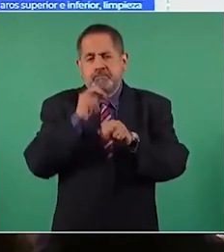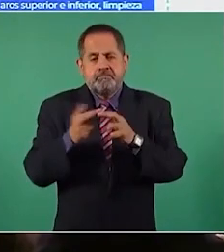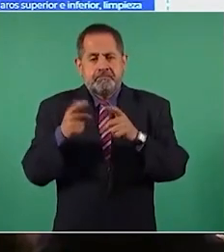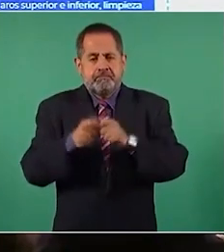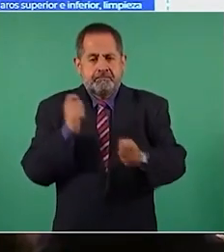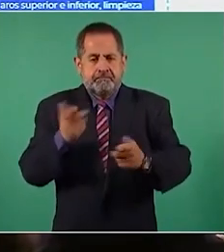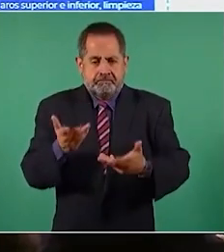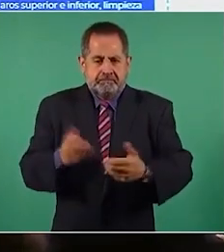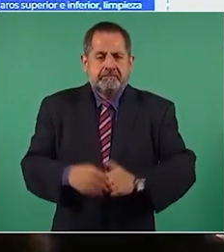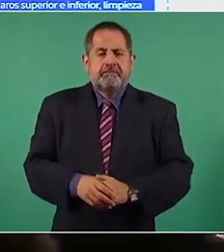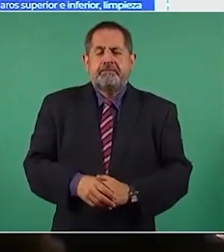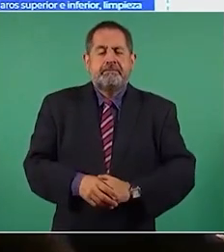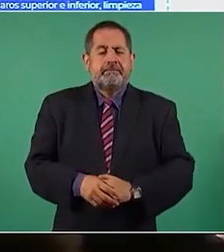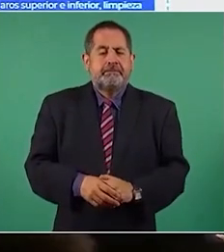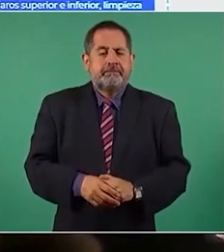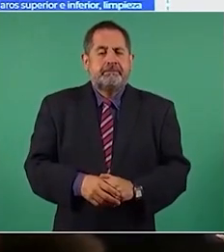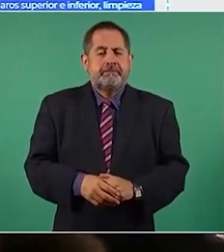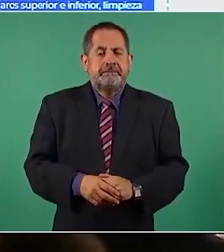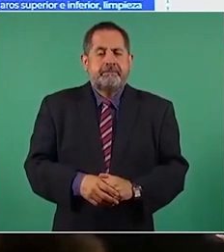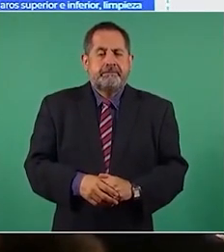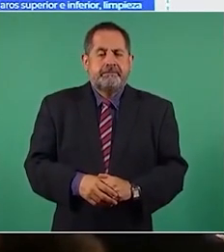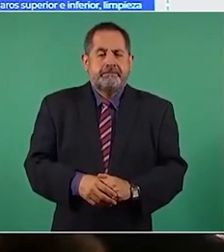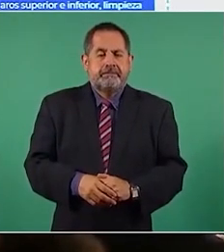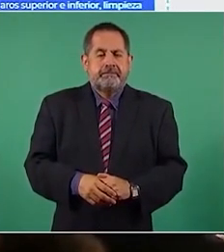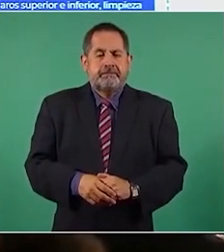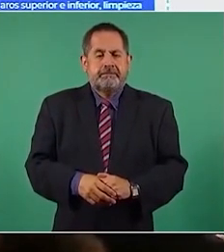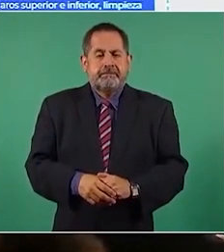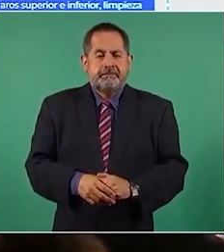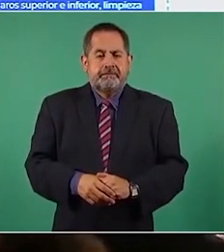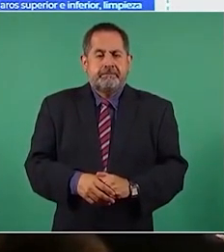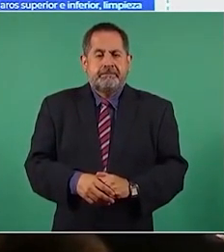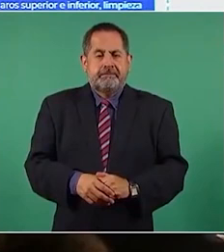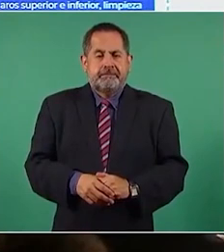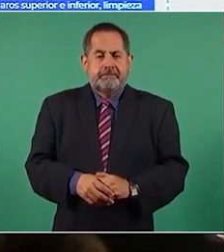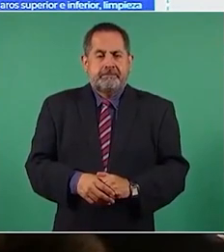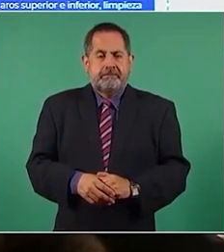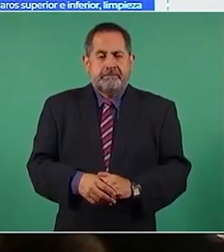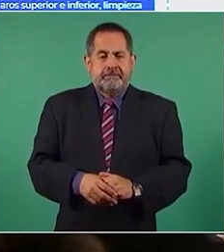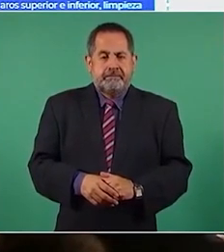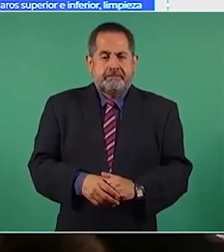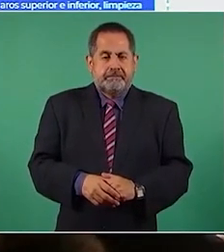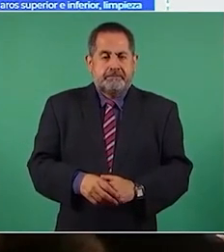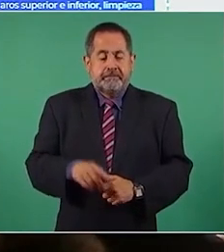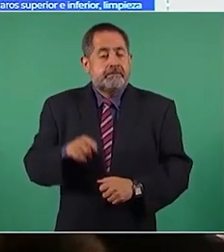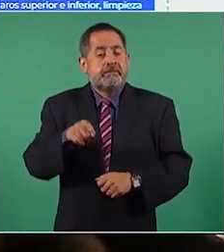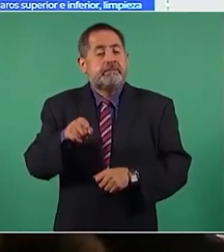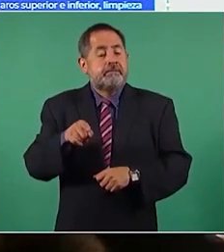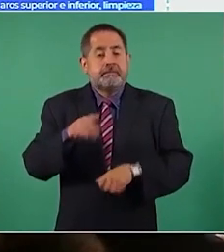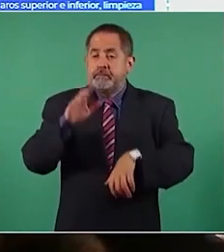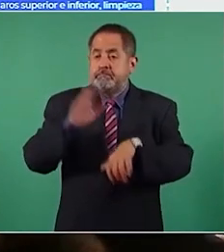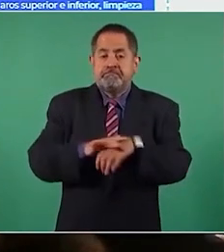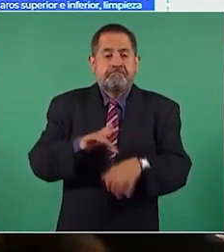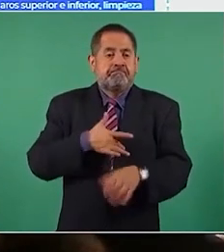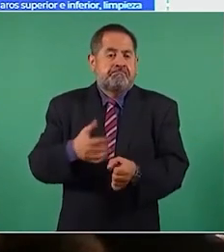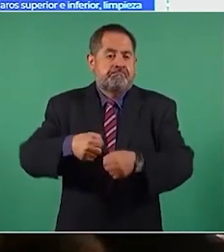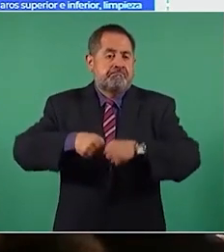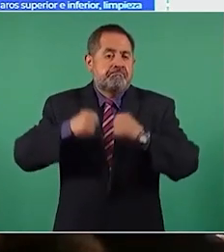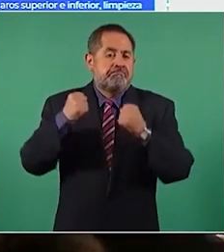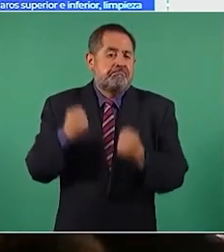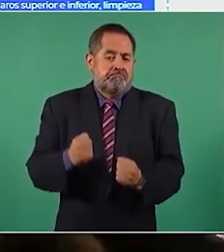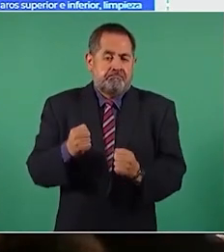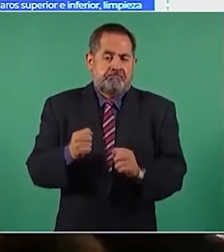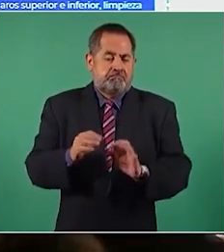La que sigue por favor. Bueno, otra ventaja, cilindros seguros, ya lo decíamos hace un momento,